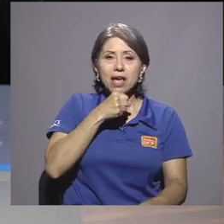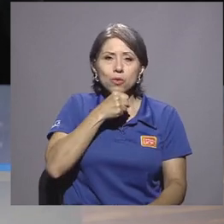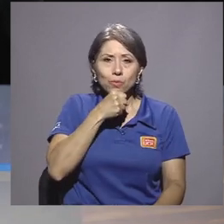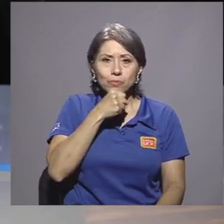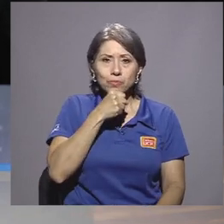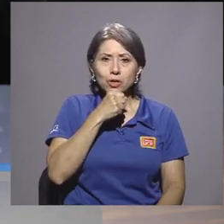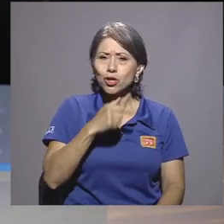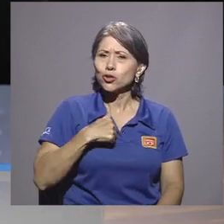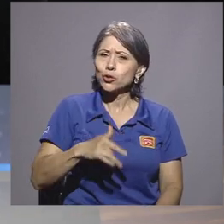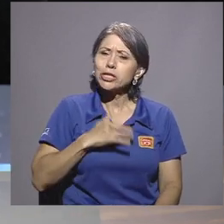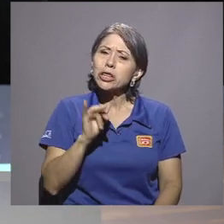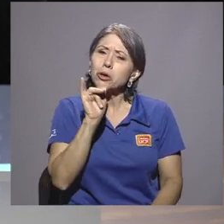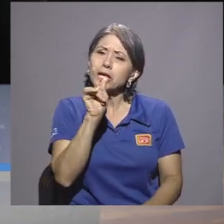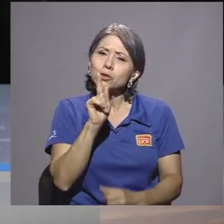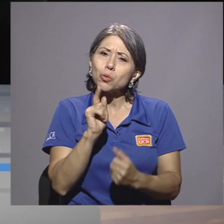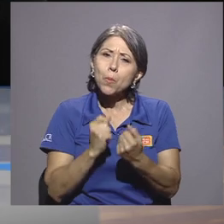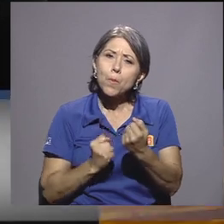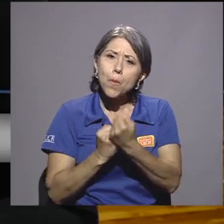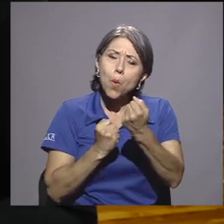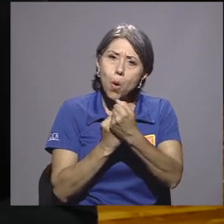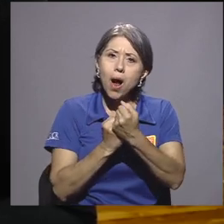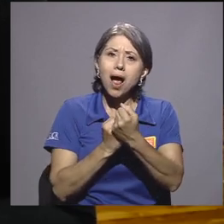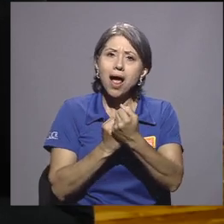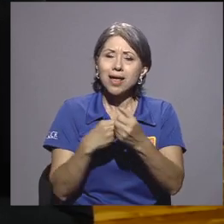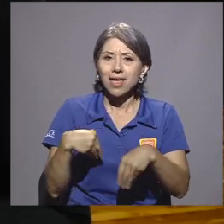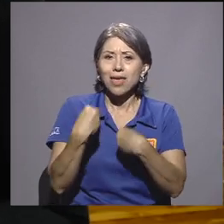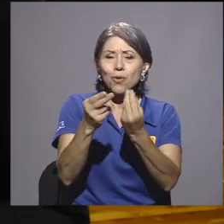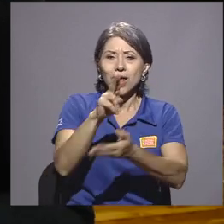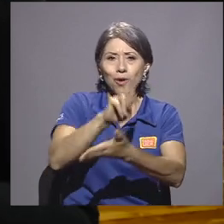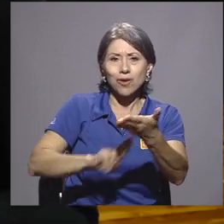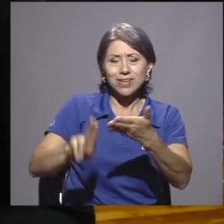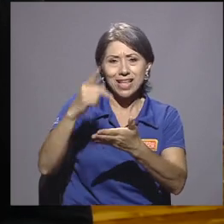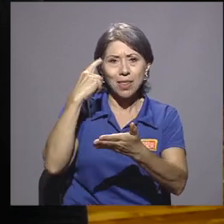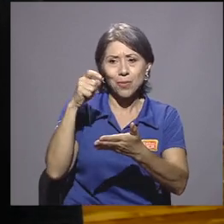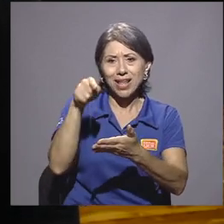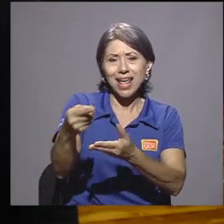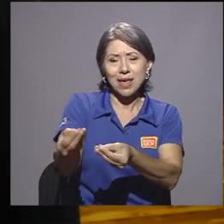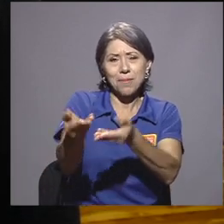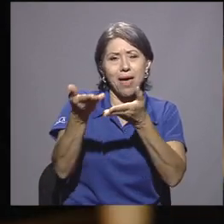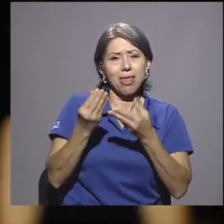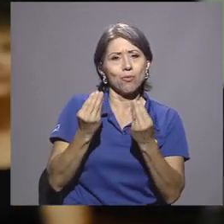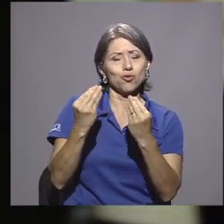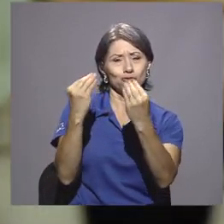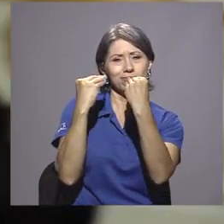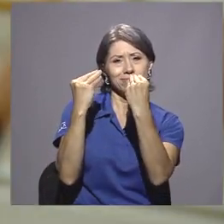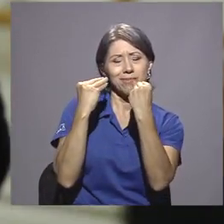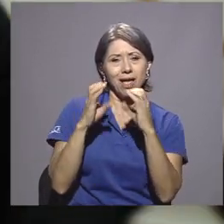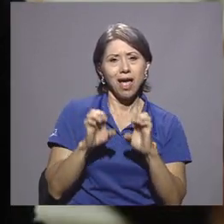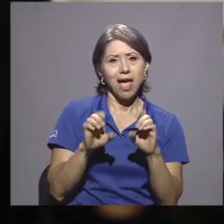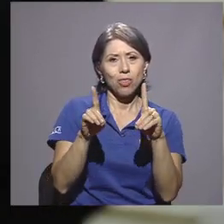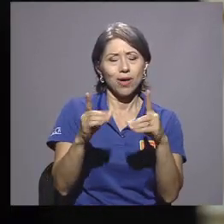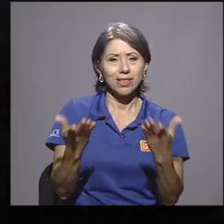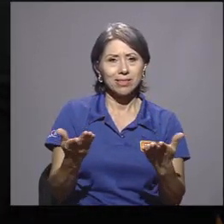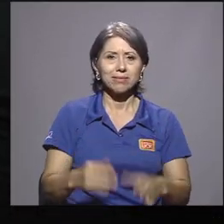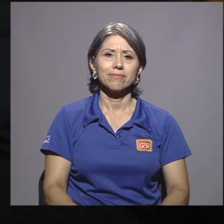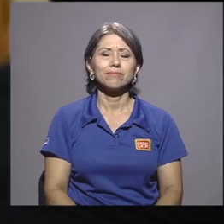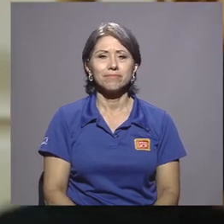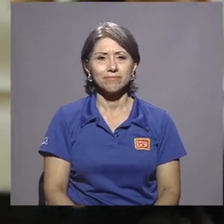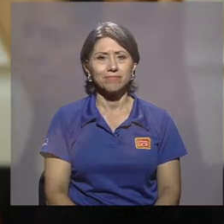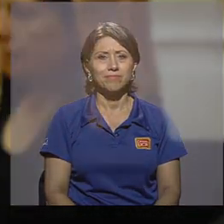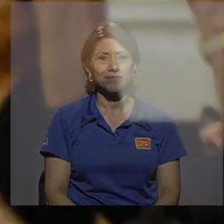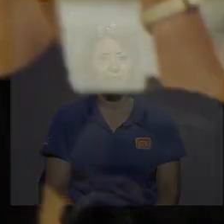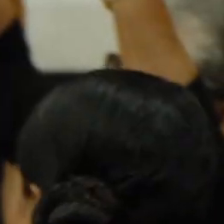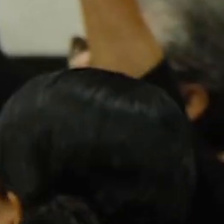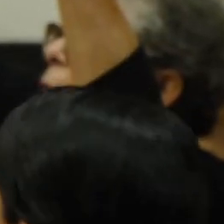Y yo siento que es un granito de arena que doy también a la universidad como institución de todo lo que me ha dado a mí en mi formación académica Gracias por